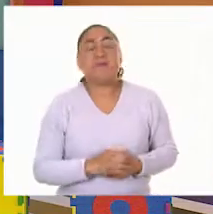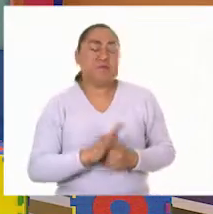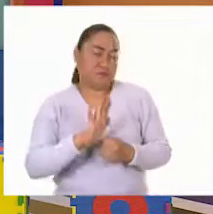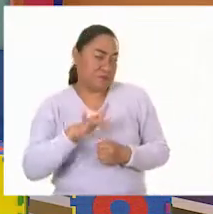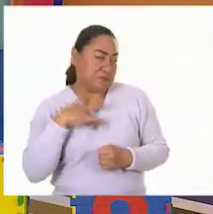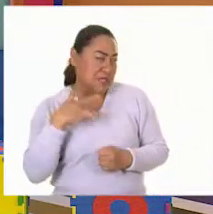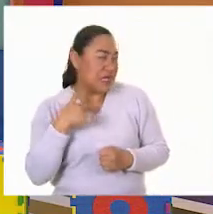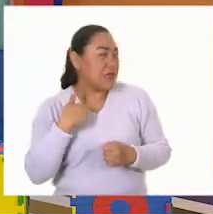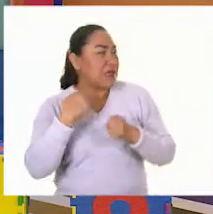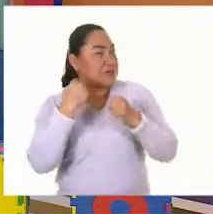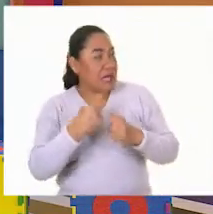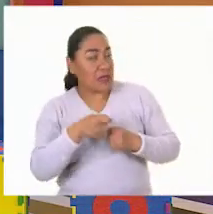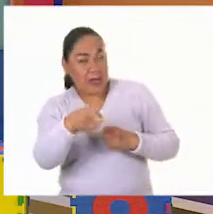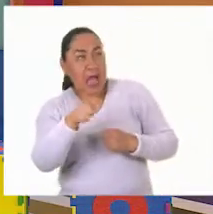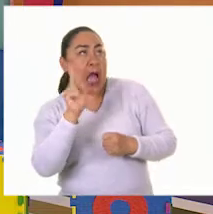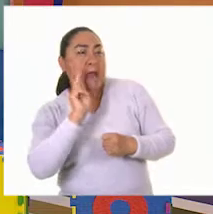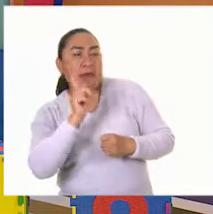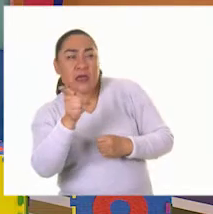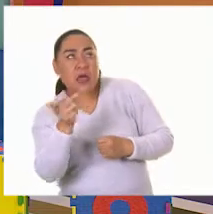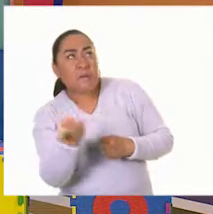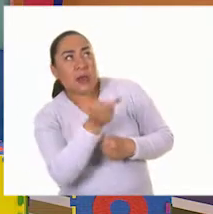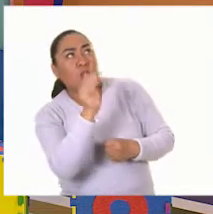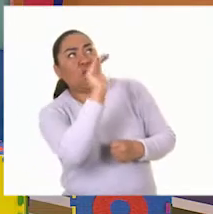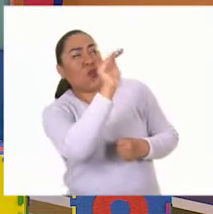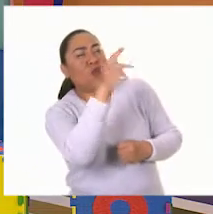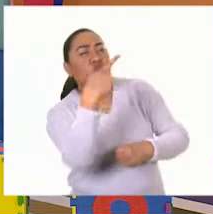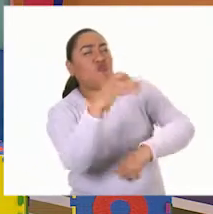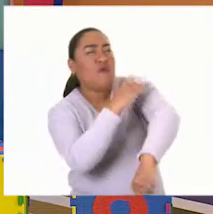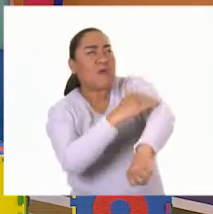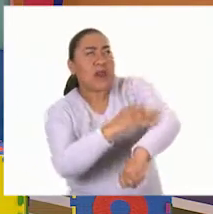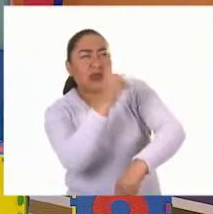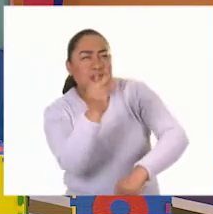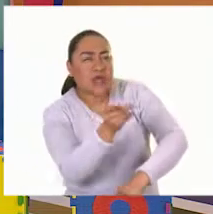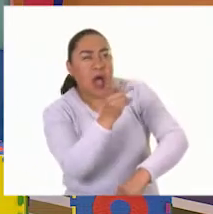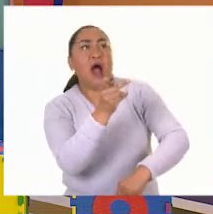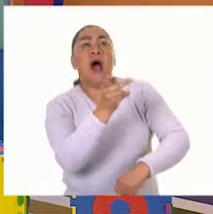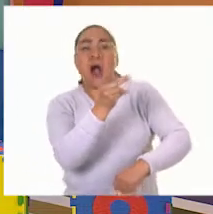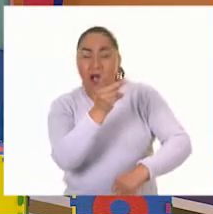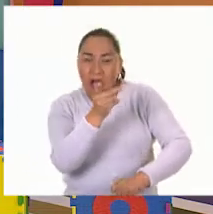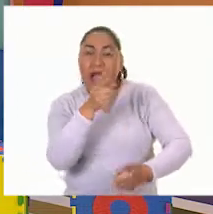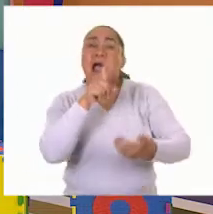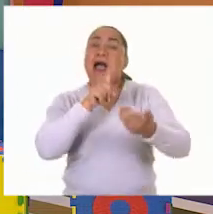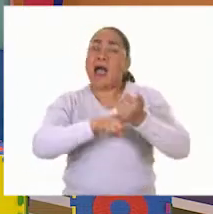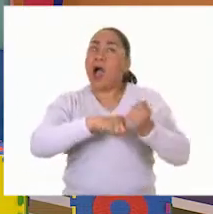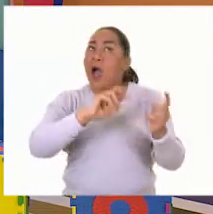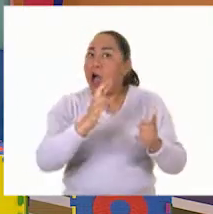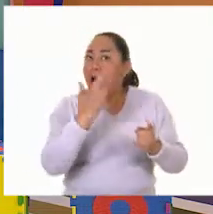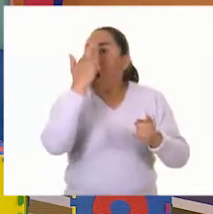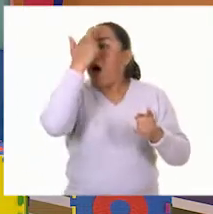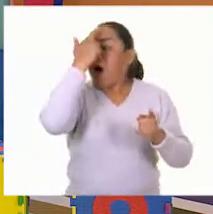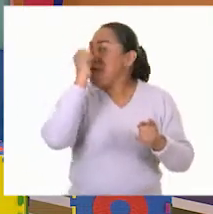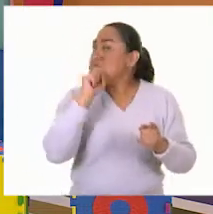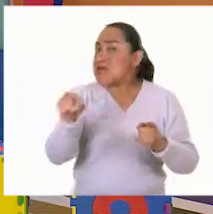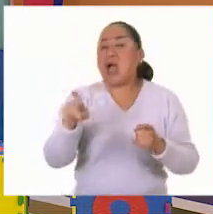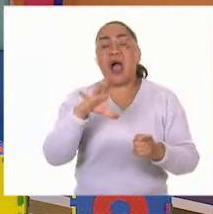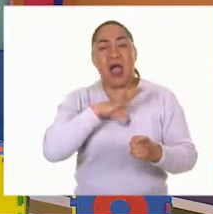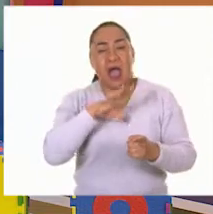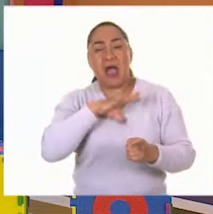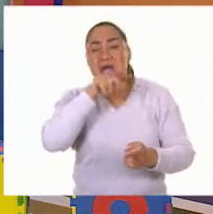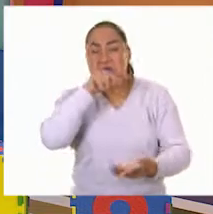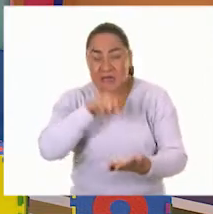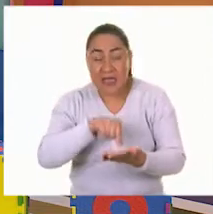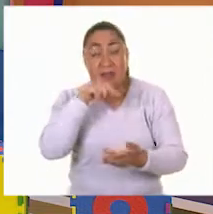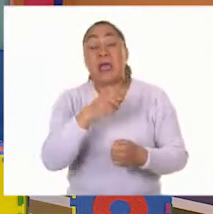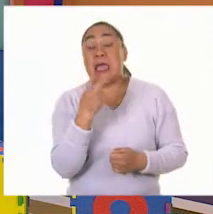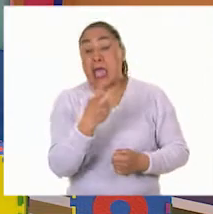preguntas a alguien de tu familia, sabrá o recordará que antes había este tipo de atracciones. Bueno, las actividades